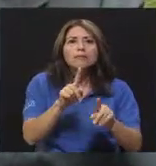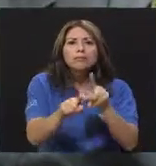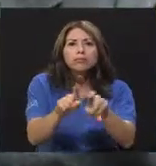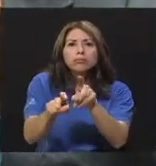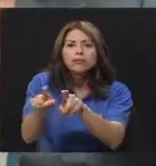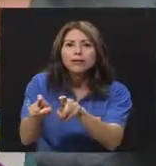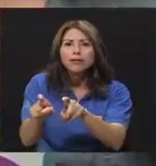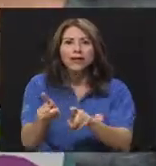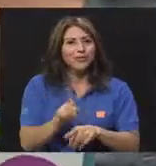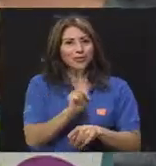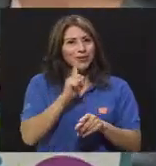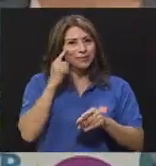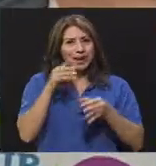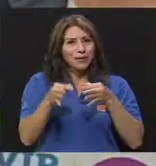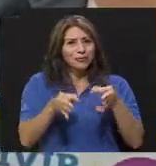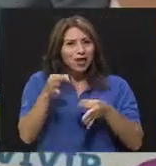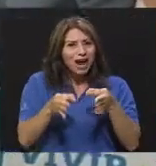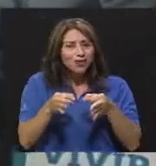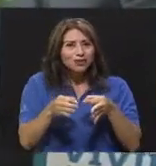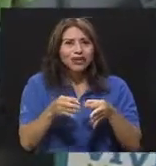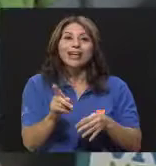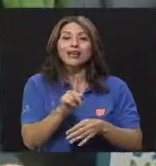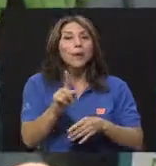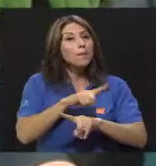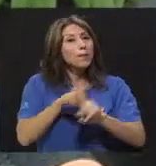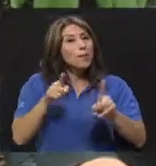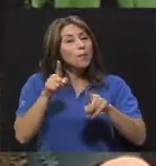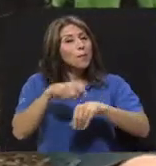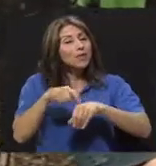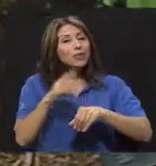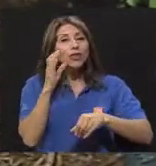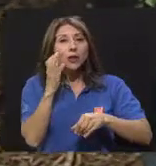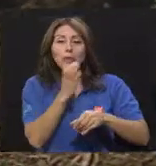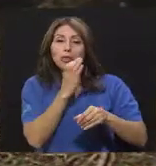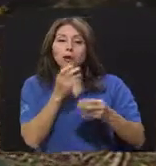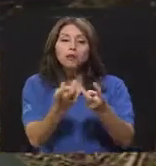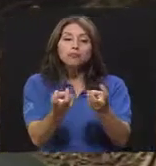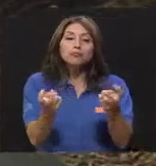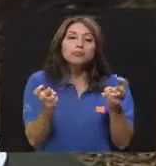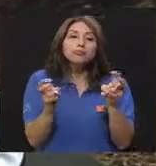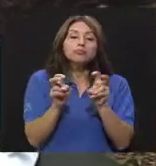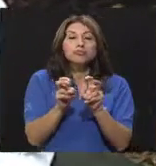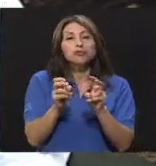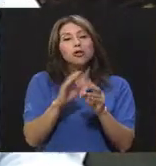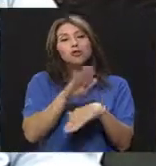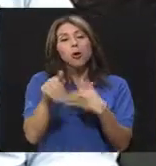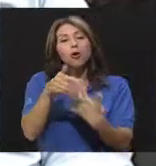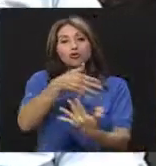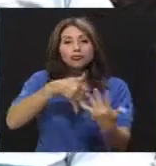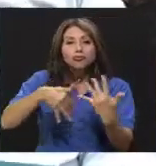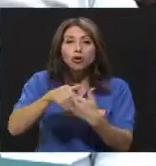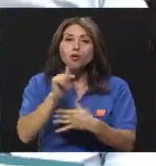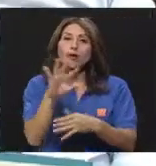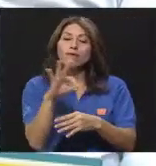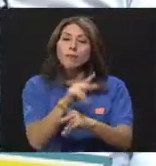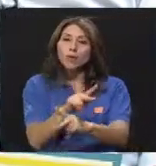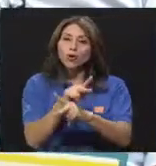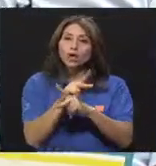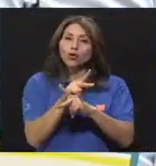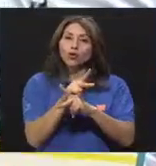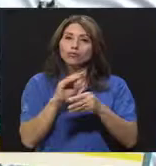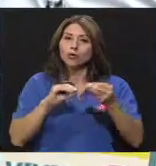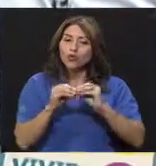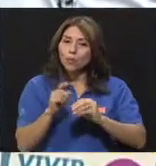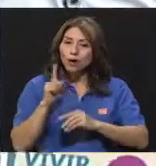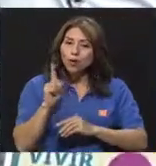tampoco. O sea, pero ese espacio es un factor, ese espacio de una comida diaria en familia es un factor protector número uno, número uno,